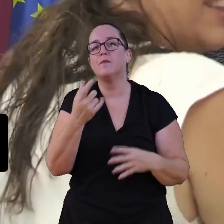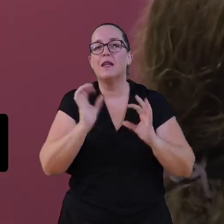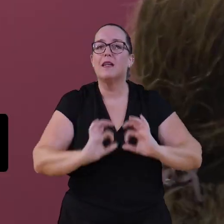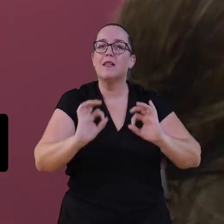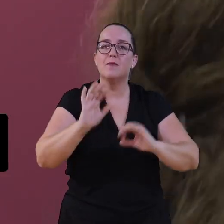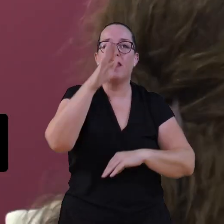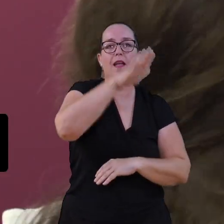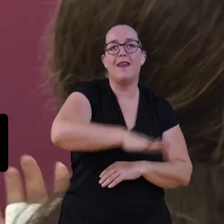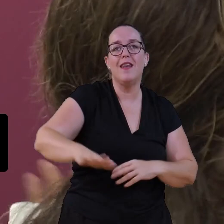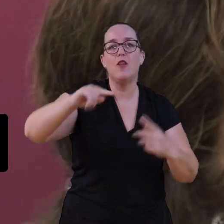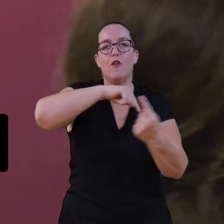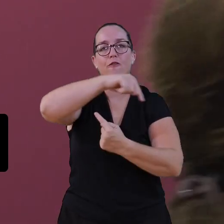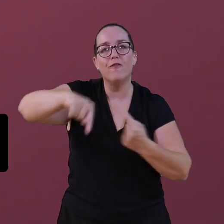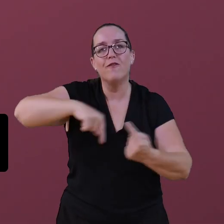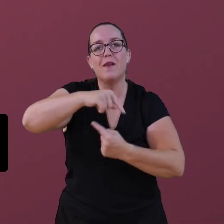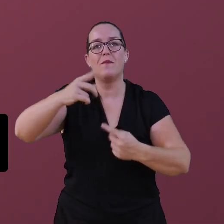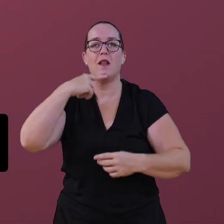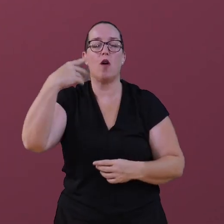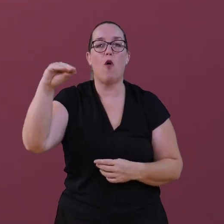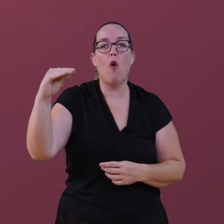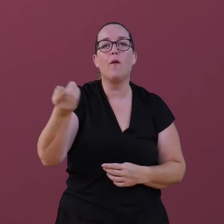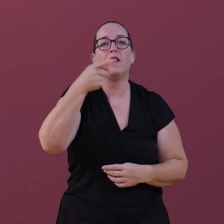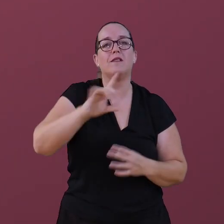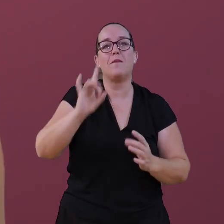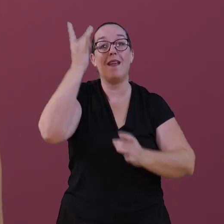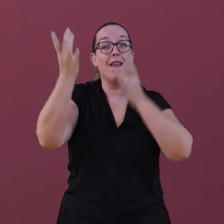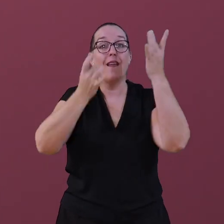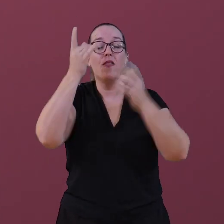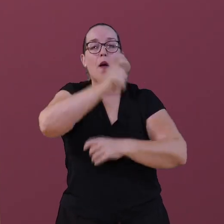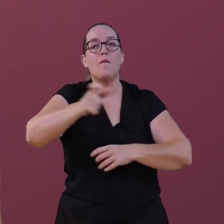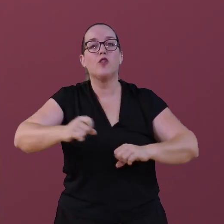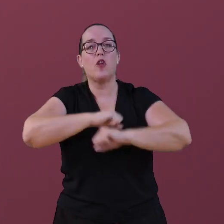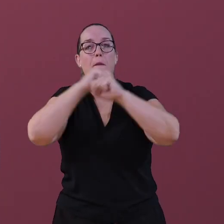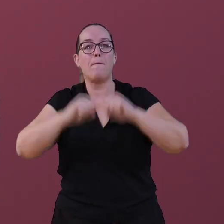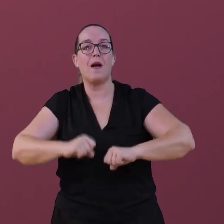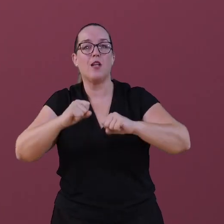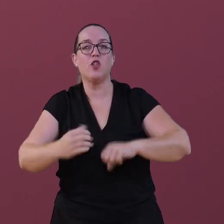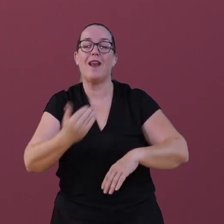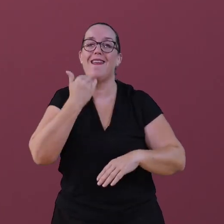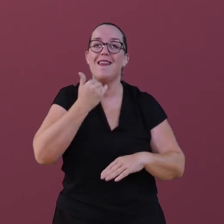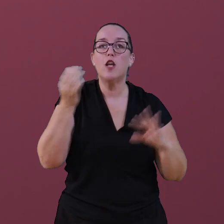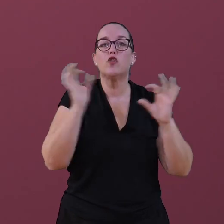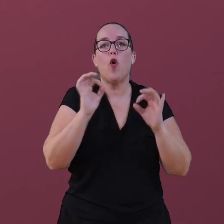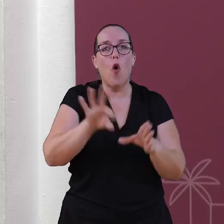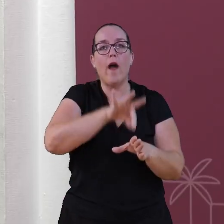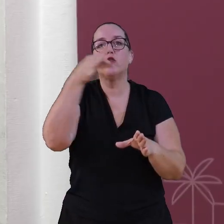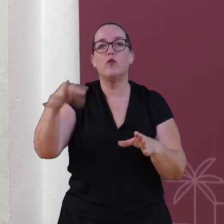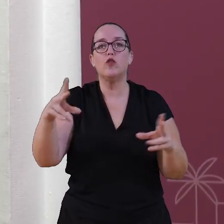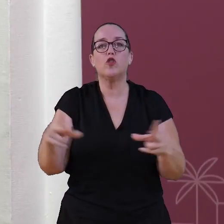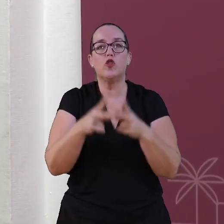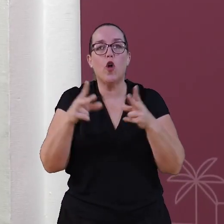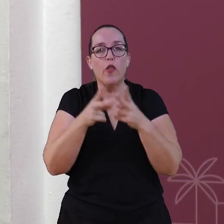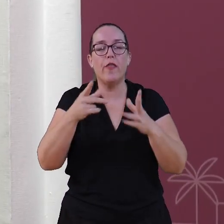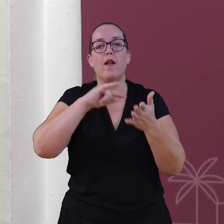dirigidos a familias, infancia y adolescencia. También iniciativas para personas mayores en riesgo o exclusión social,